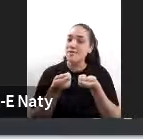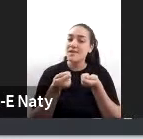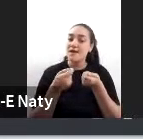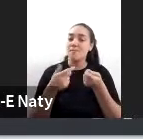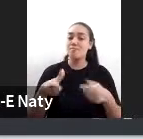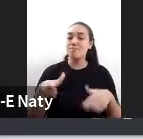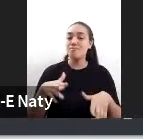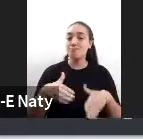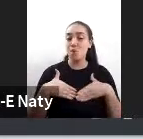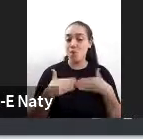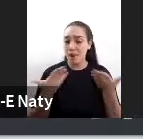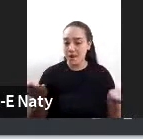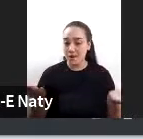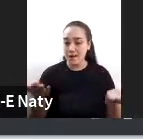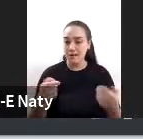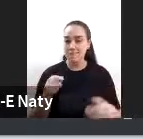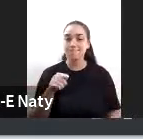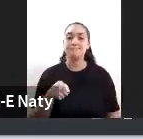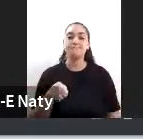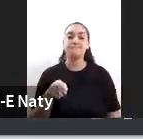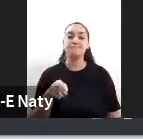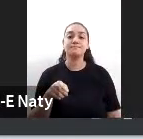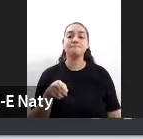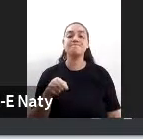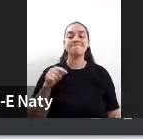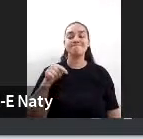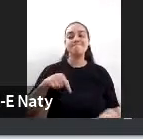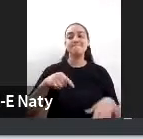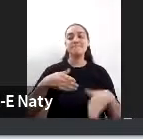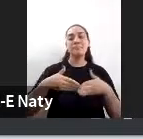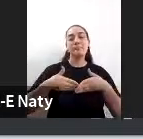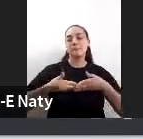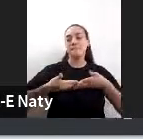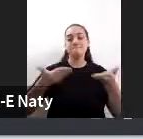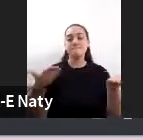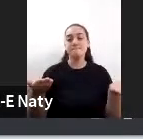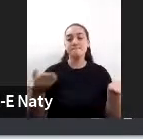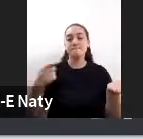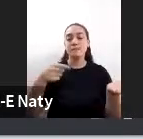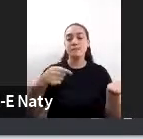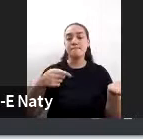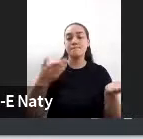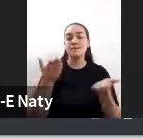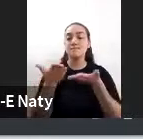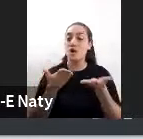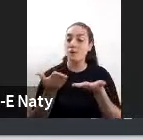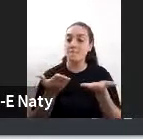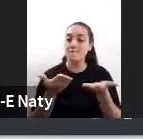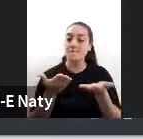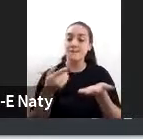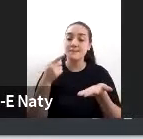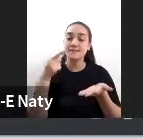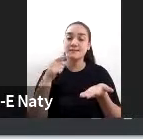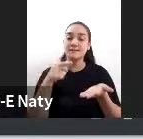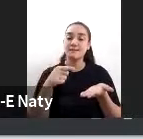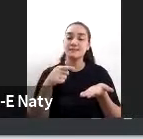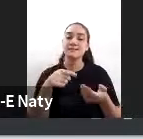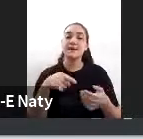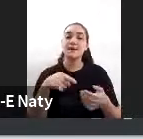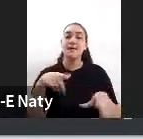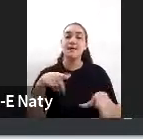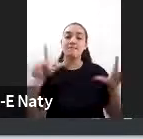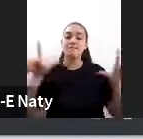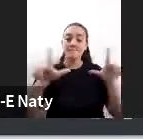un poco a hacer una apertura de toda la oferta que tiene que ver con el broadcasting con los canales de